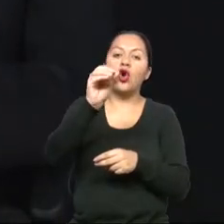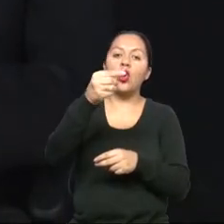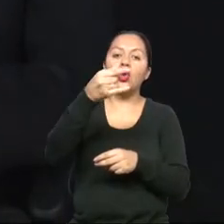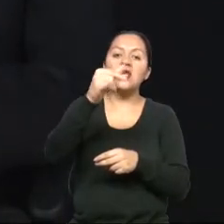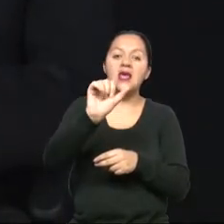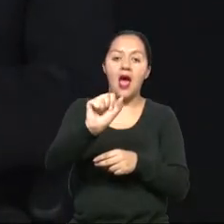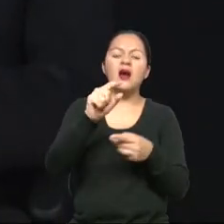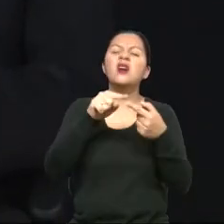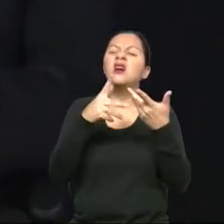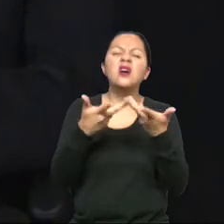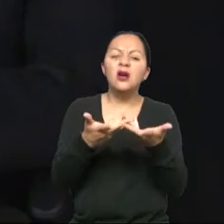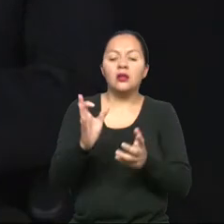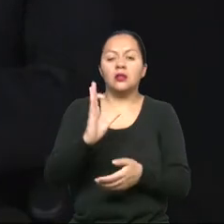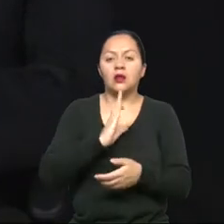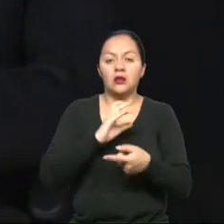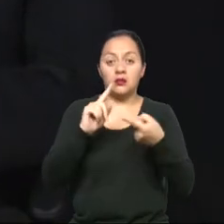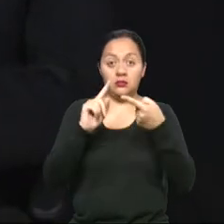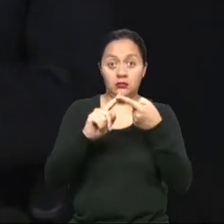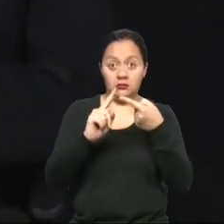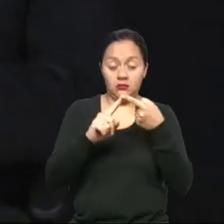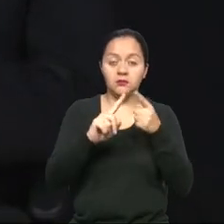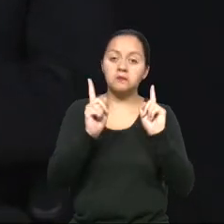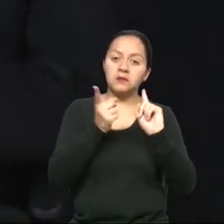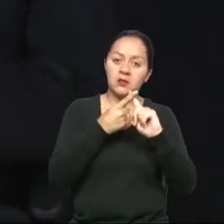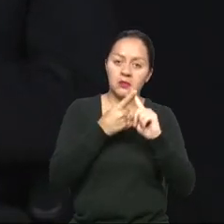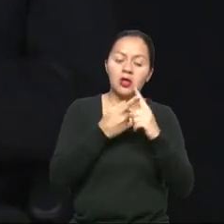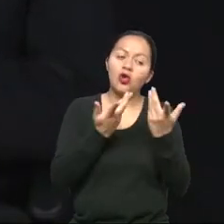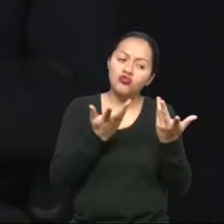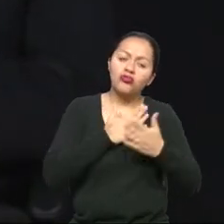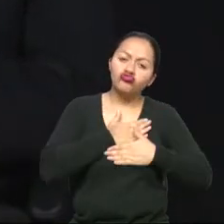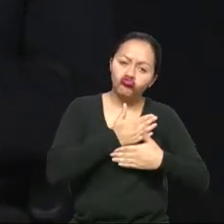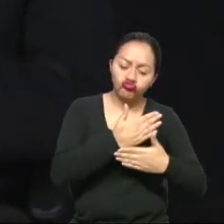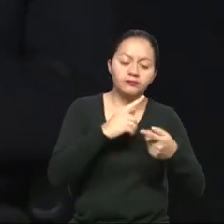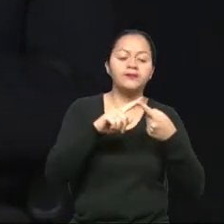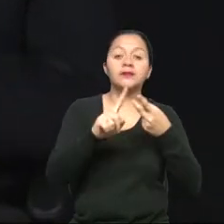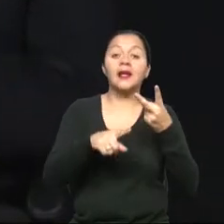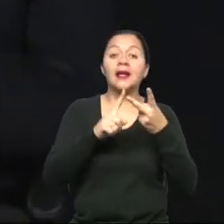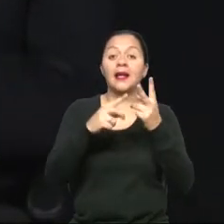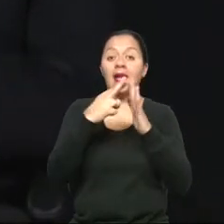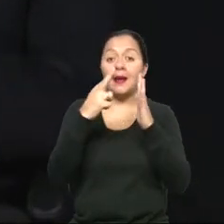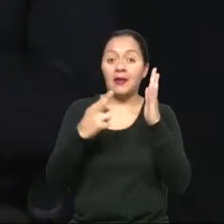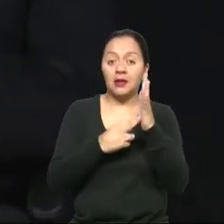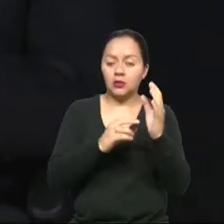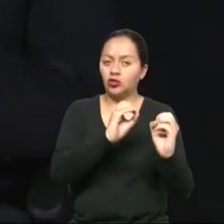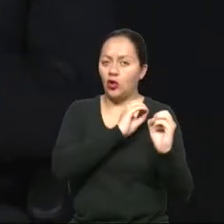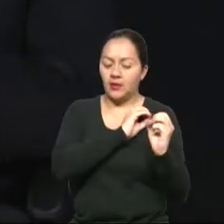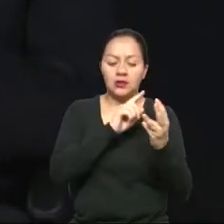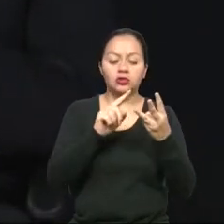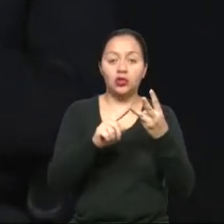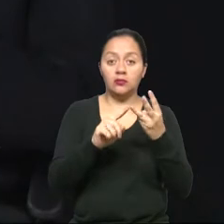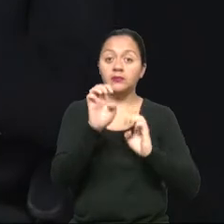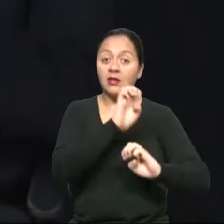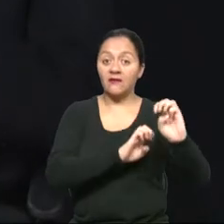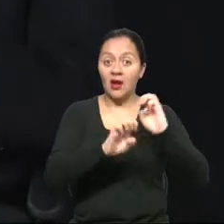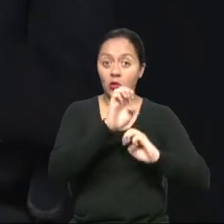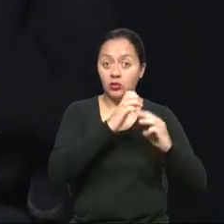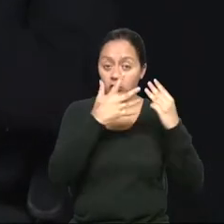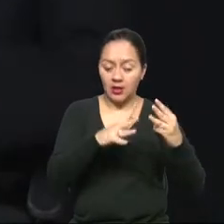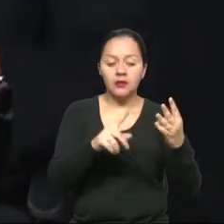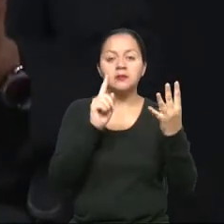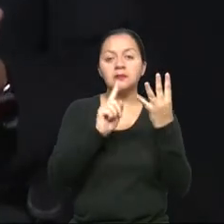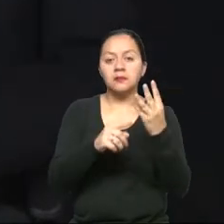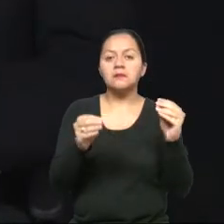técnicas. La parte de normalización voluntaria, la parte de reglamentación obligatoria, la parte de evaluación de la conformidad y la parte de